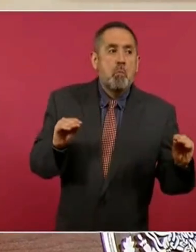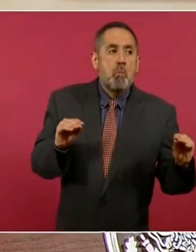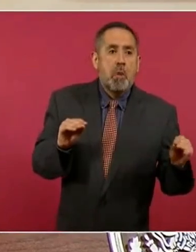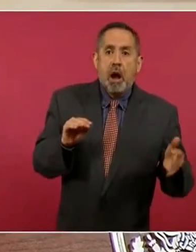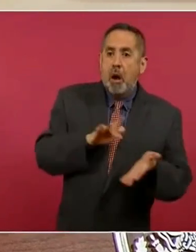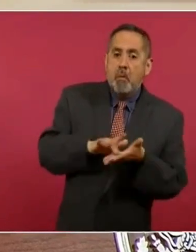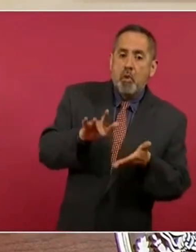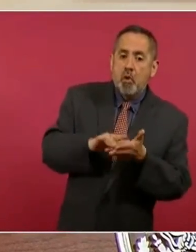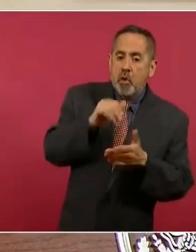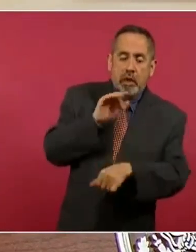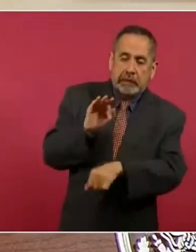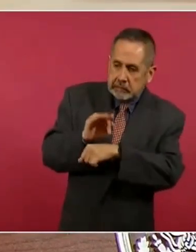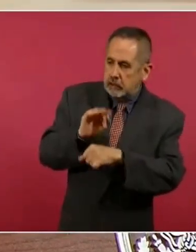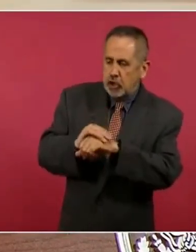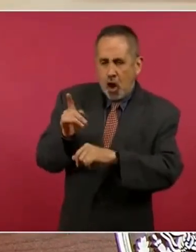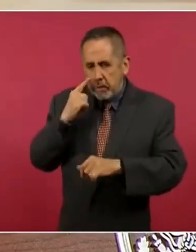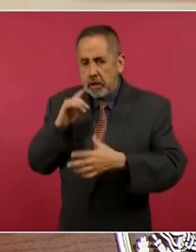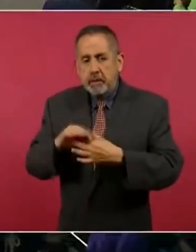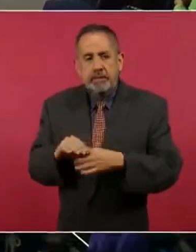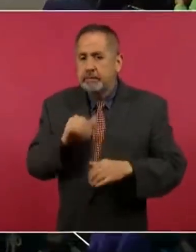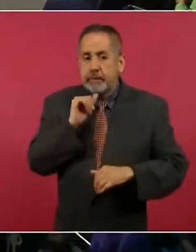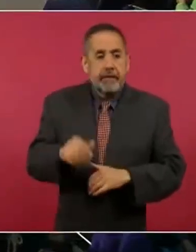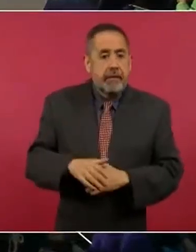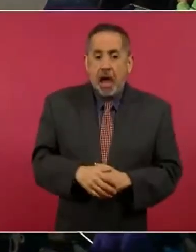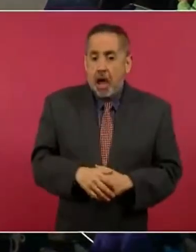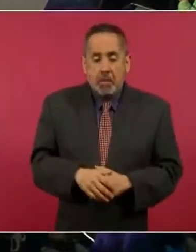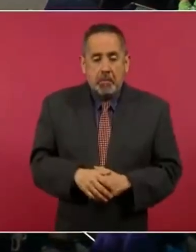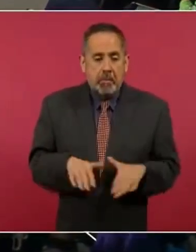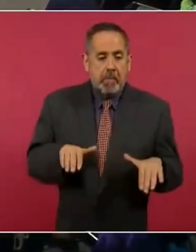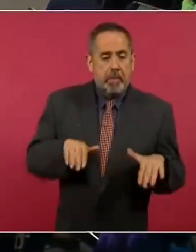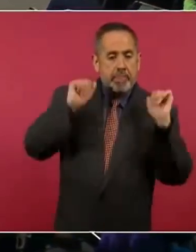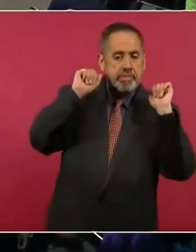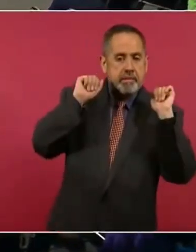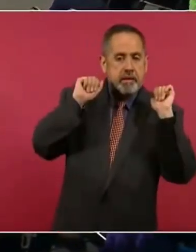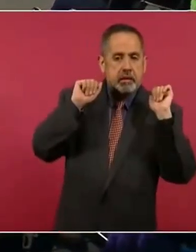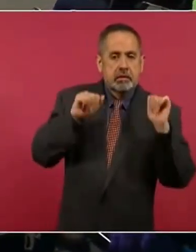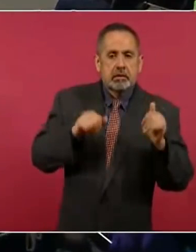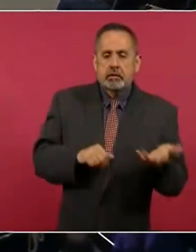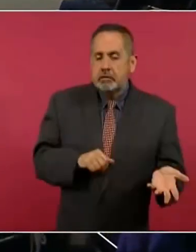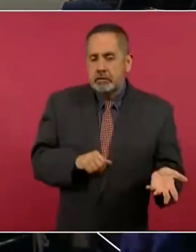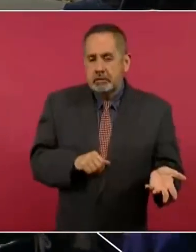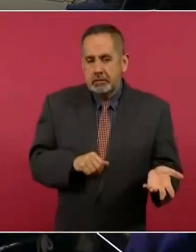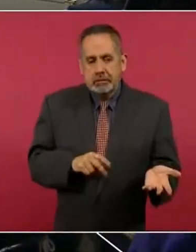lo defiende porque ya la prensa estaba